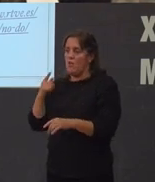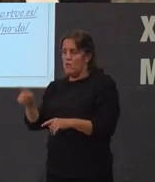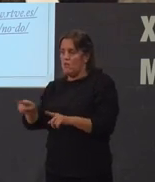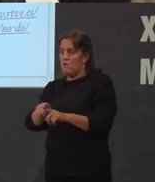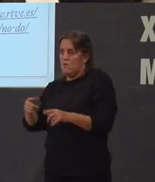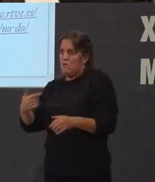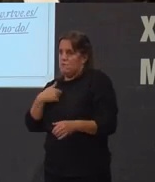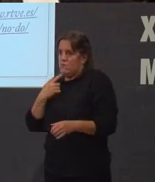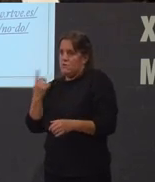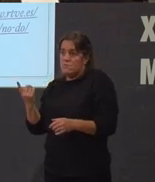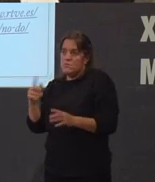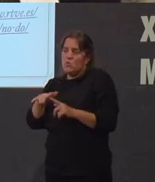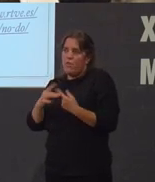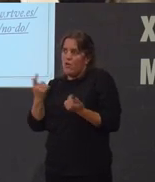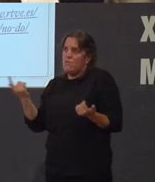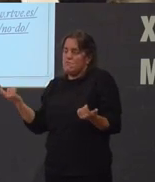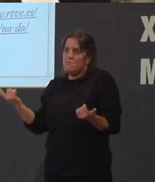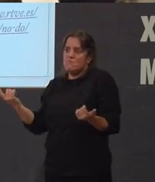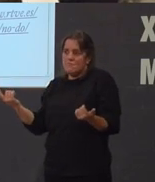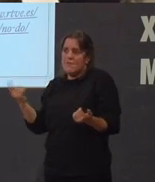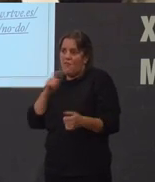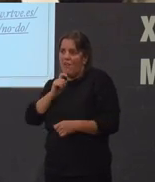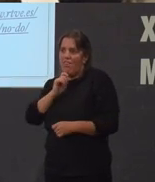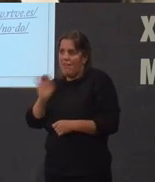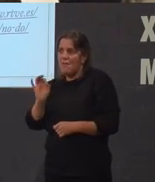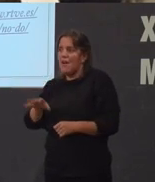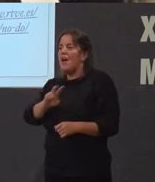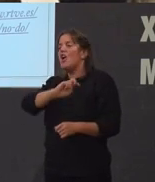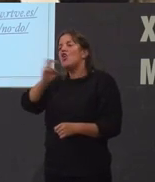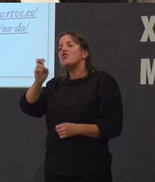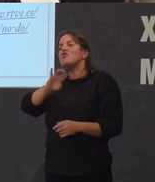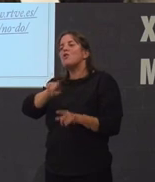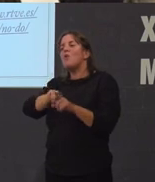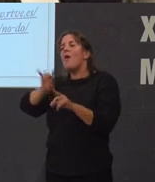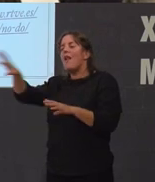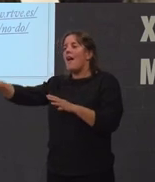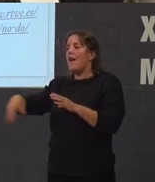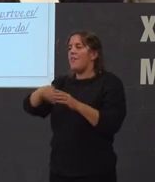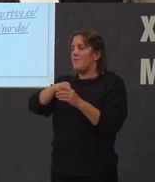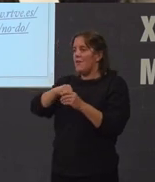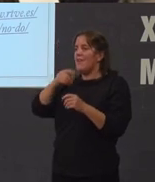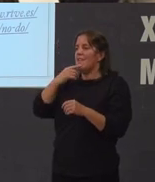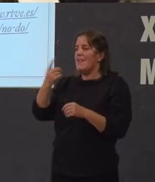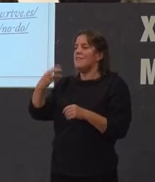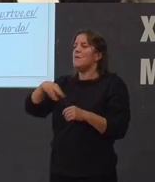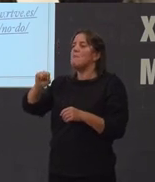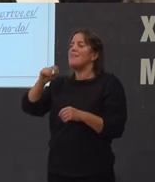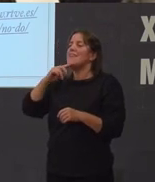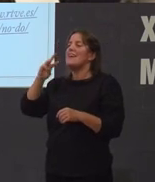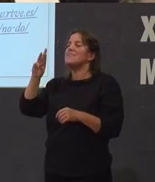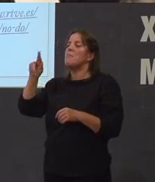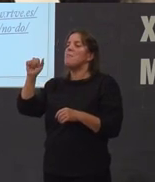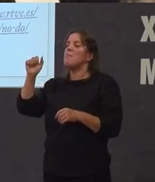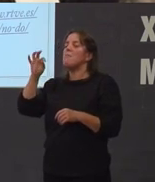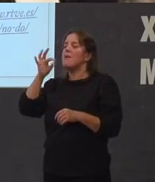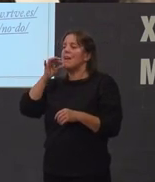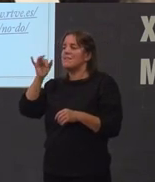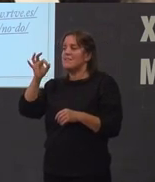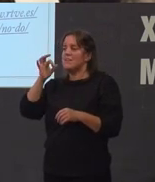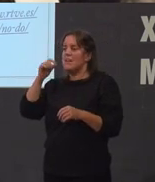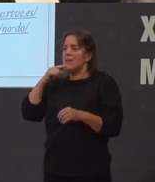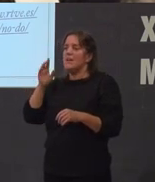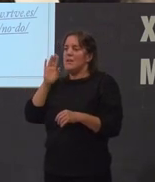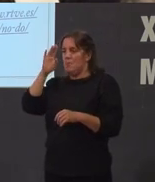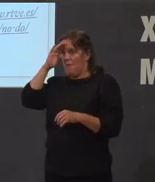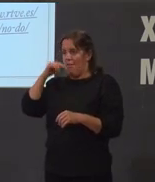e moitos foron readmitidos en Radio Televisión Española entre eles Matías Prats pai a que nos coitare